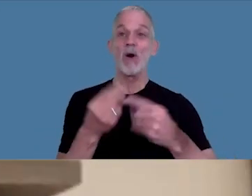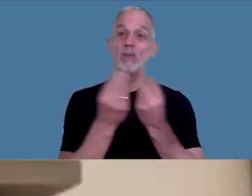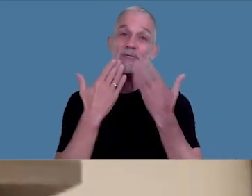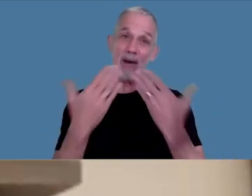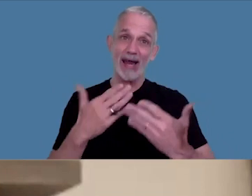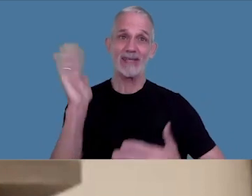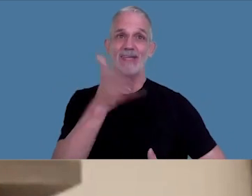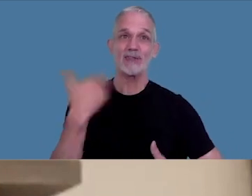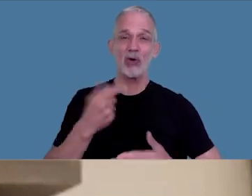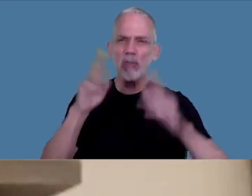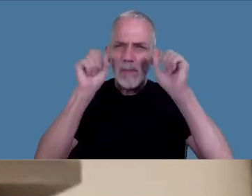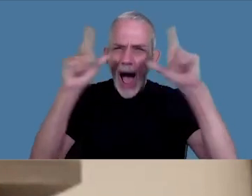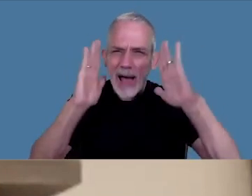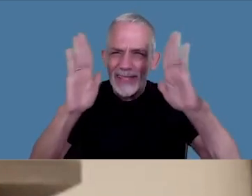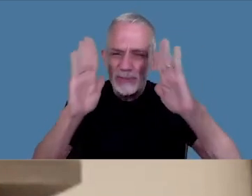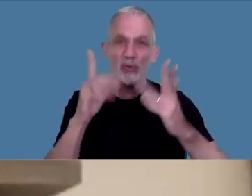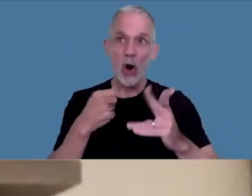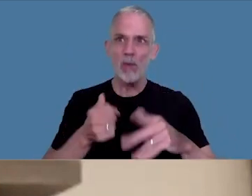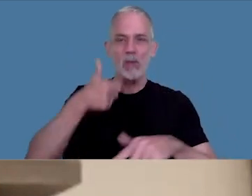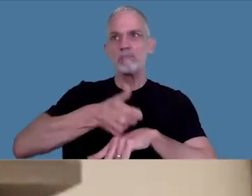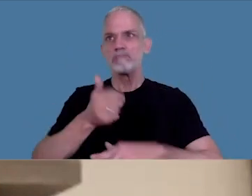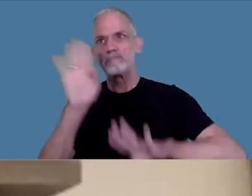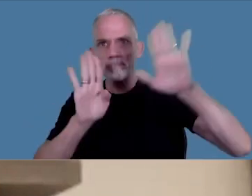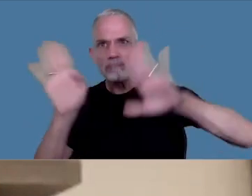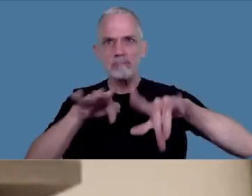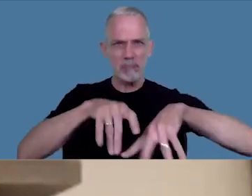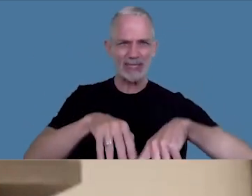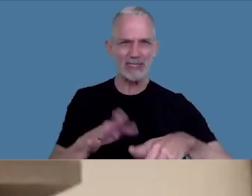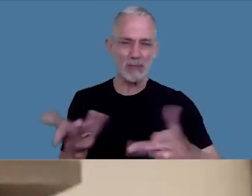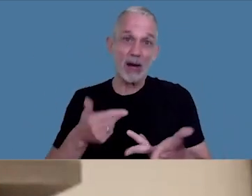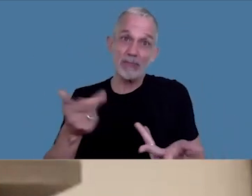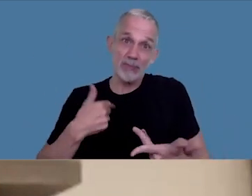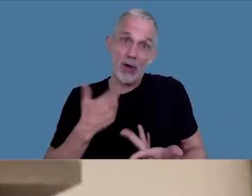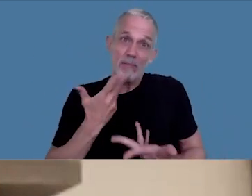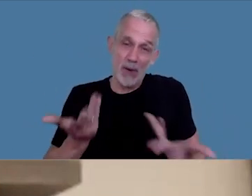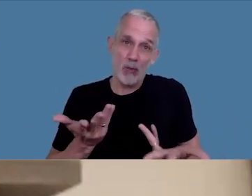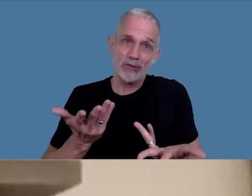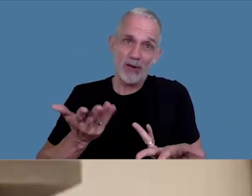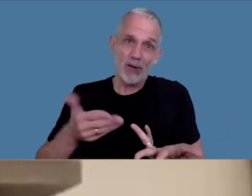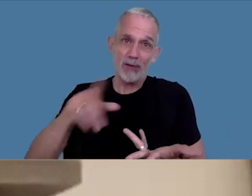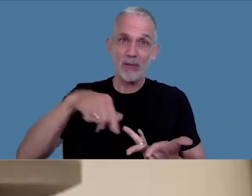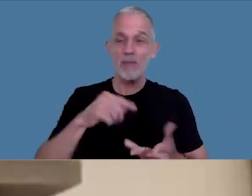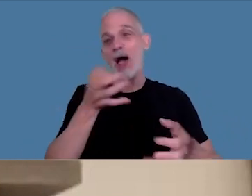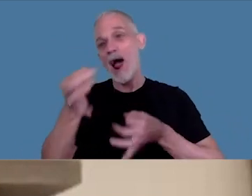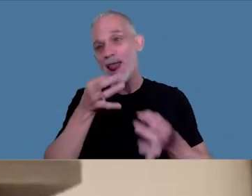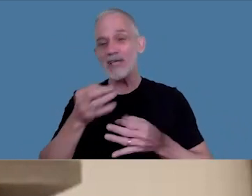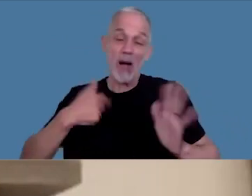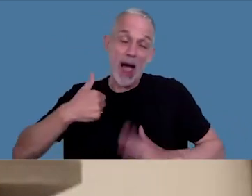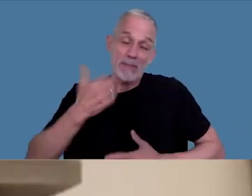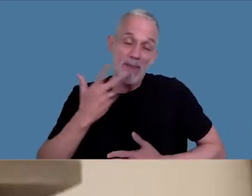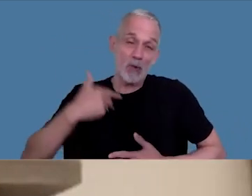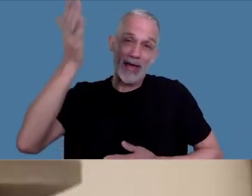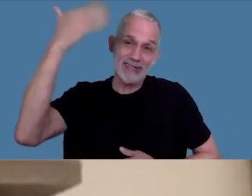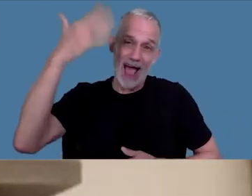atender por prestar atención por participar que en definitiva es lo que lo que hace la charla va a mí me gusta